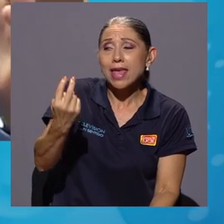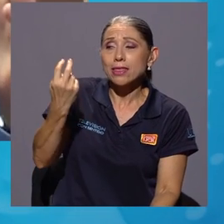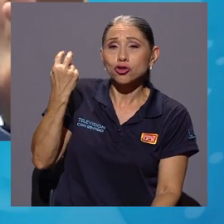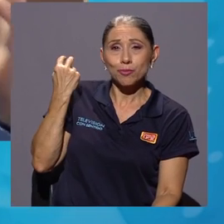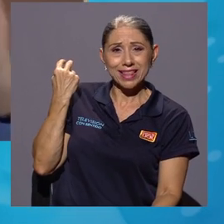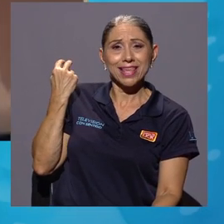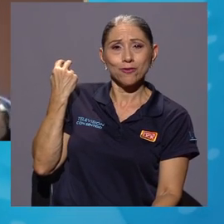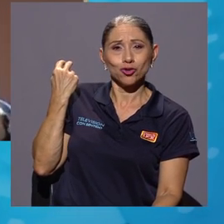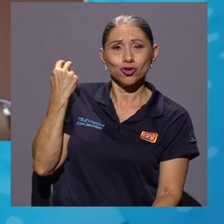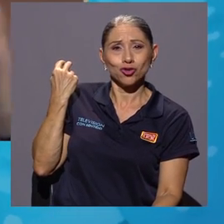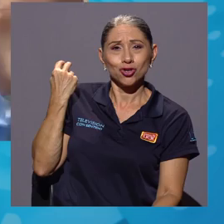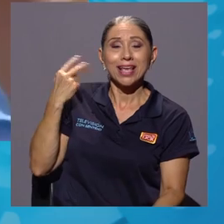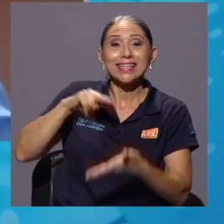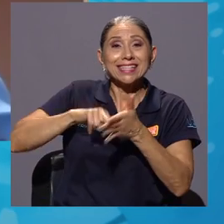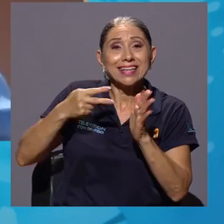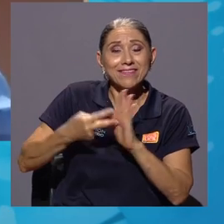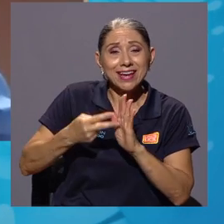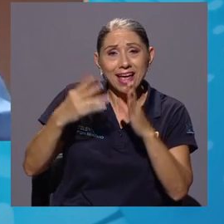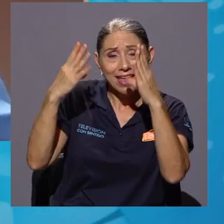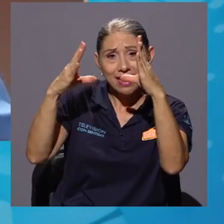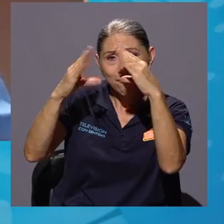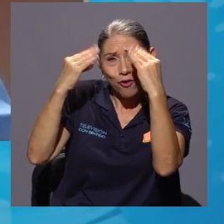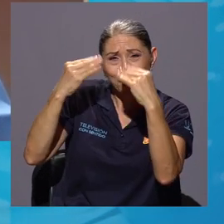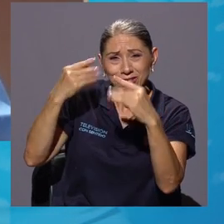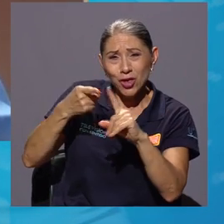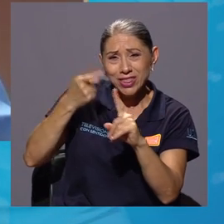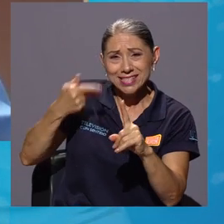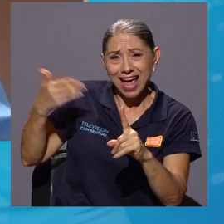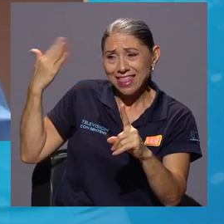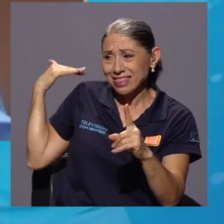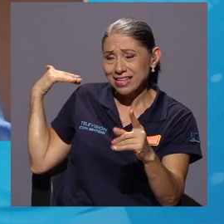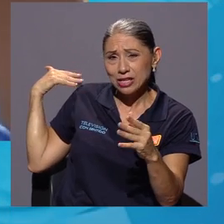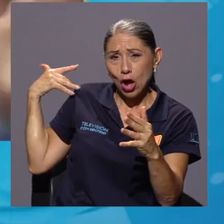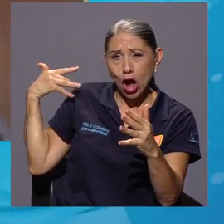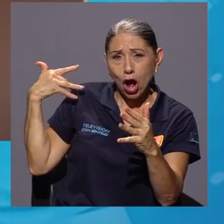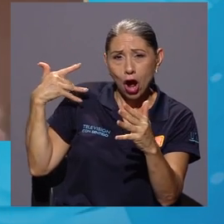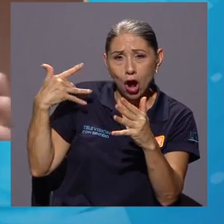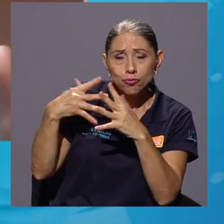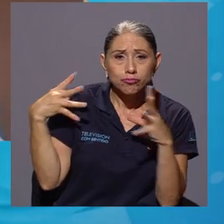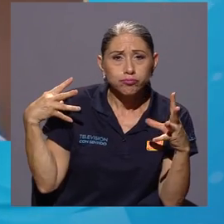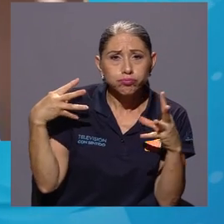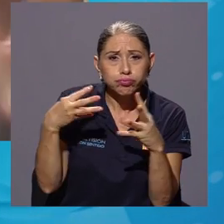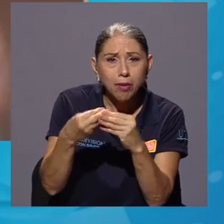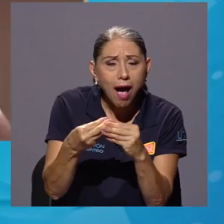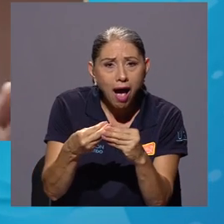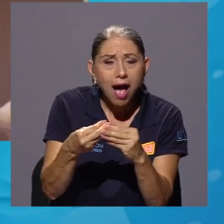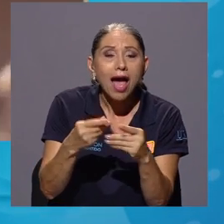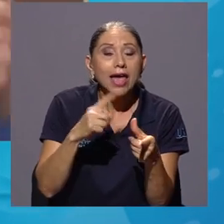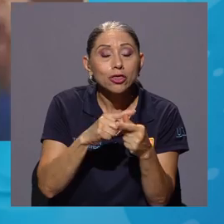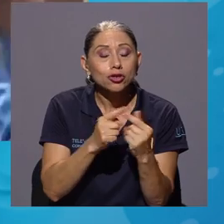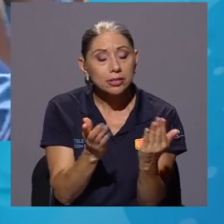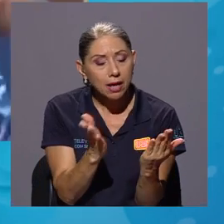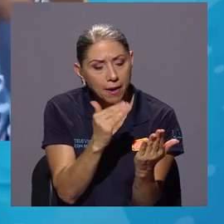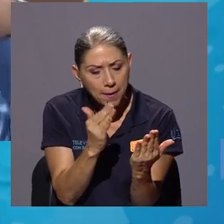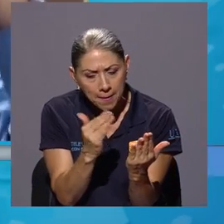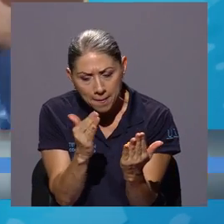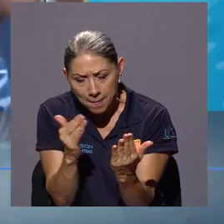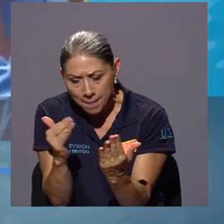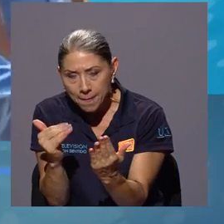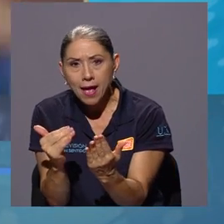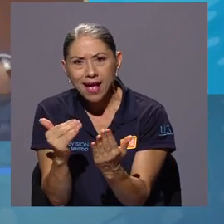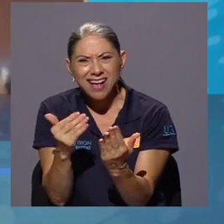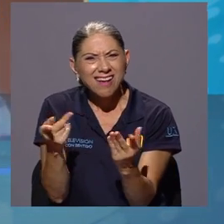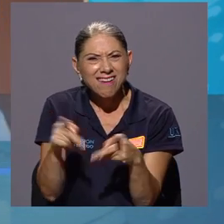que es ver la información que teníamos de antes y tomar decisiones o llegar a conclusiones sobre lo que está